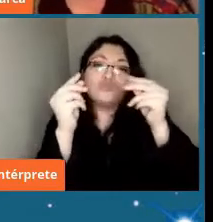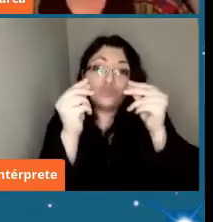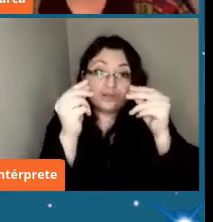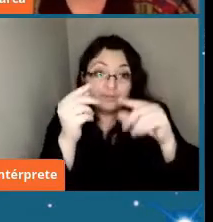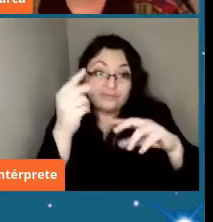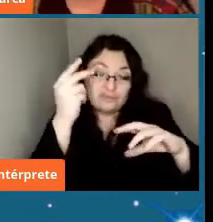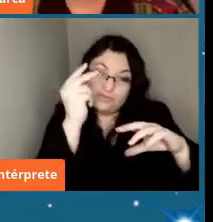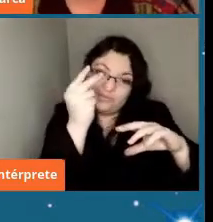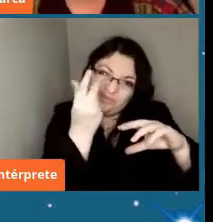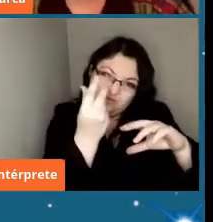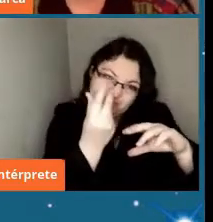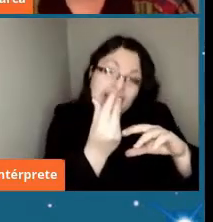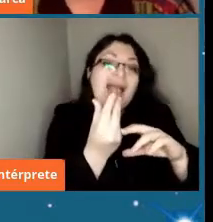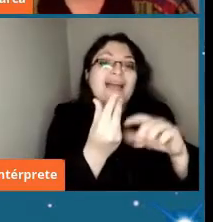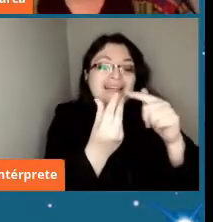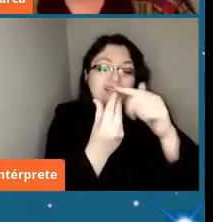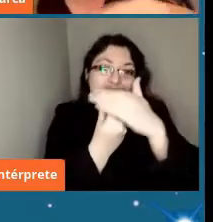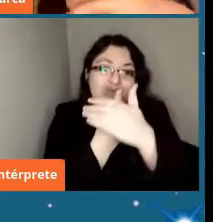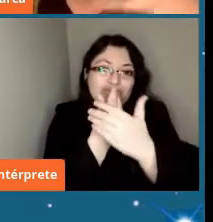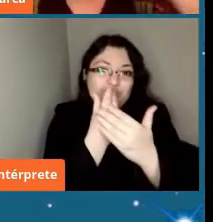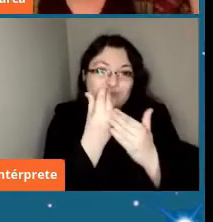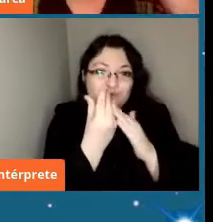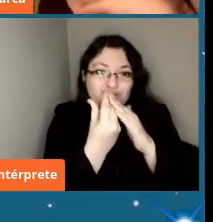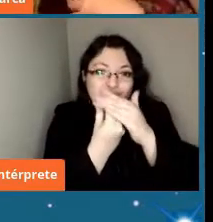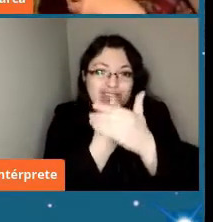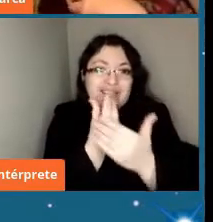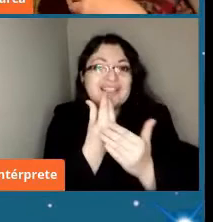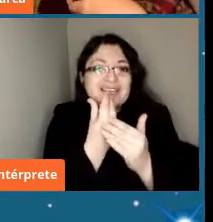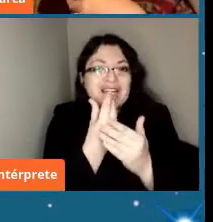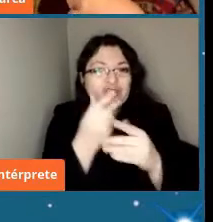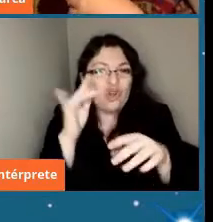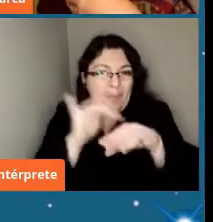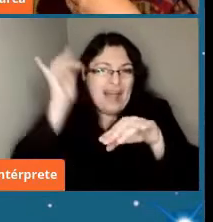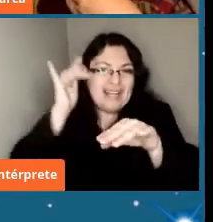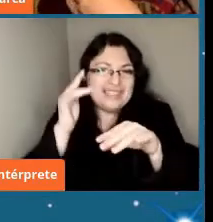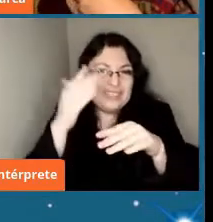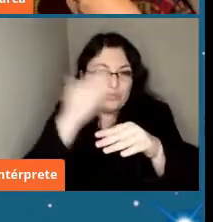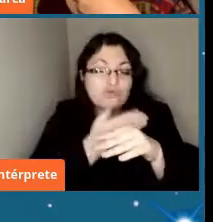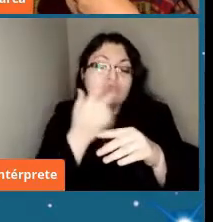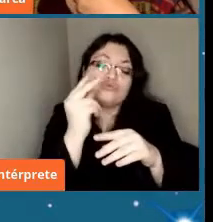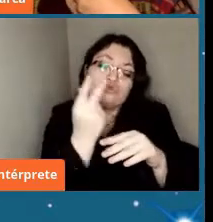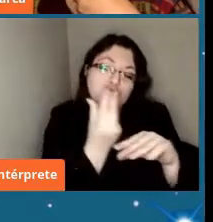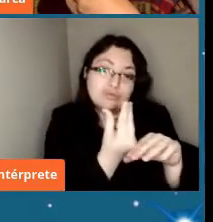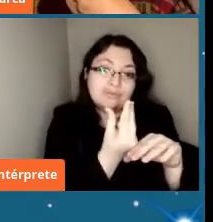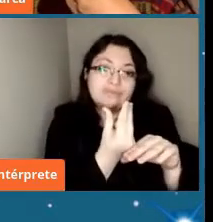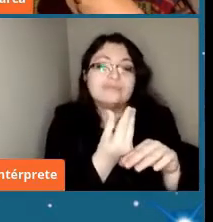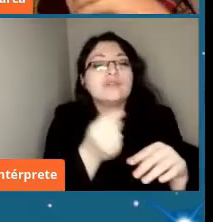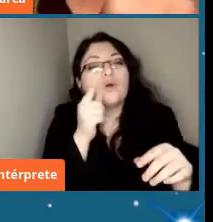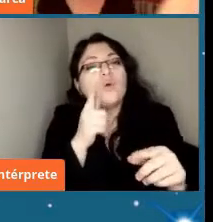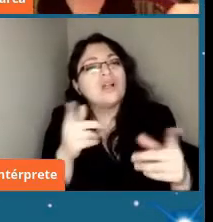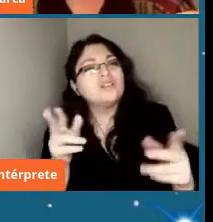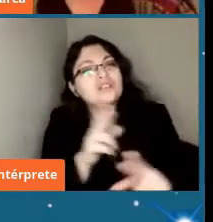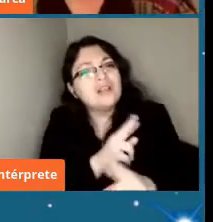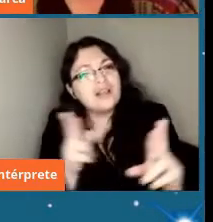como corteza de fusión entonces ¿cuál es la relación que existe entre meteoritos y asteroides?